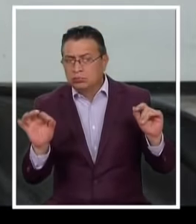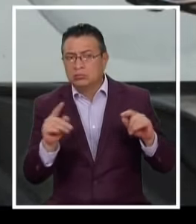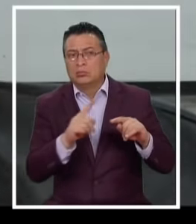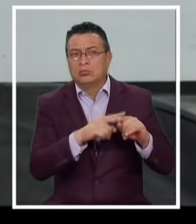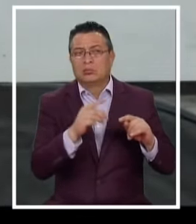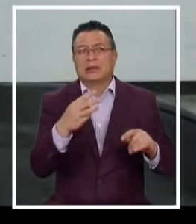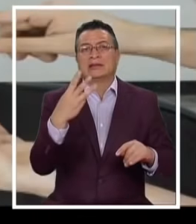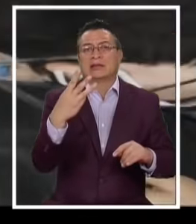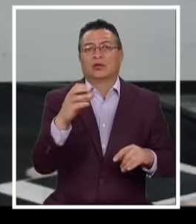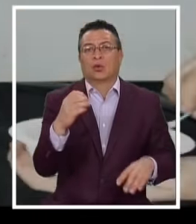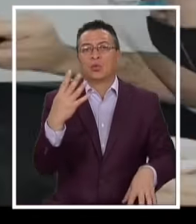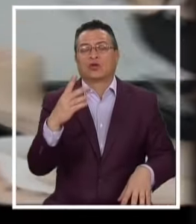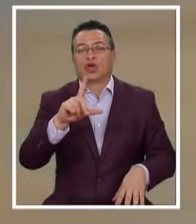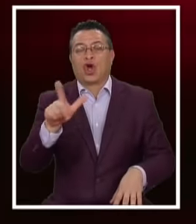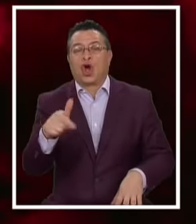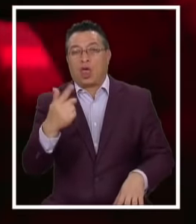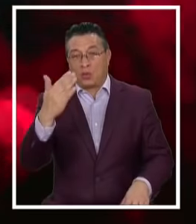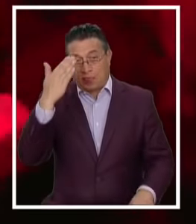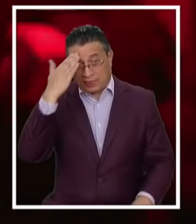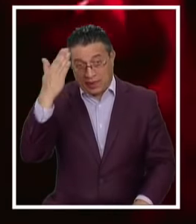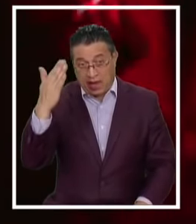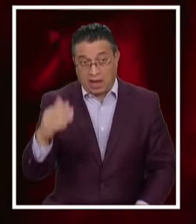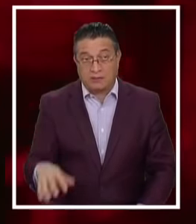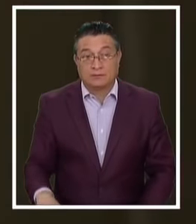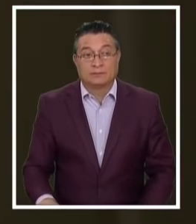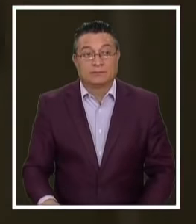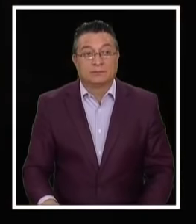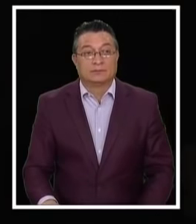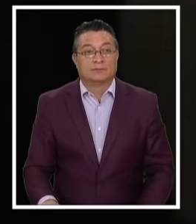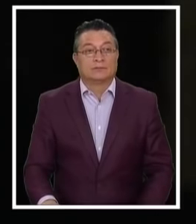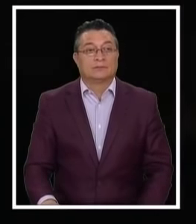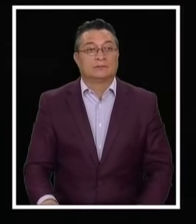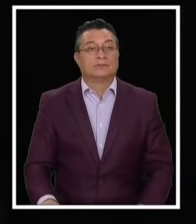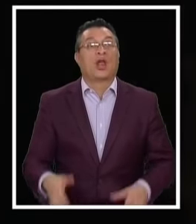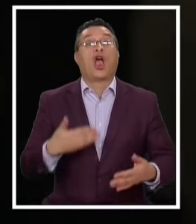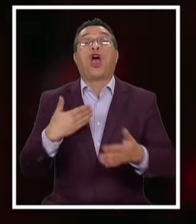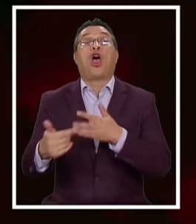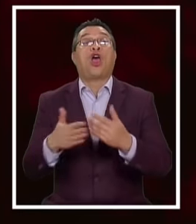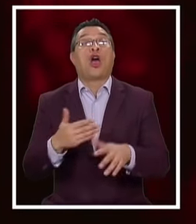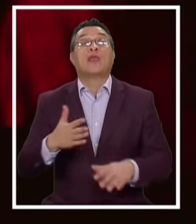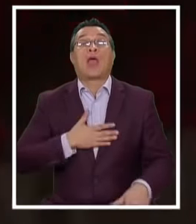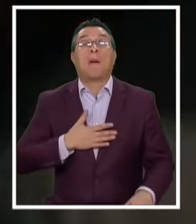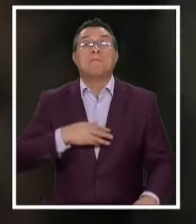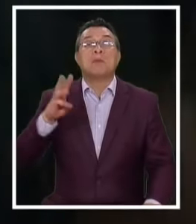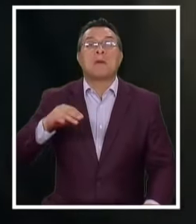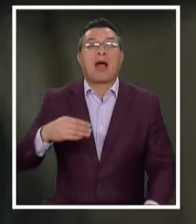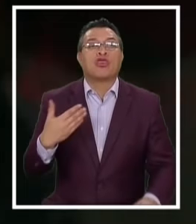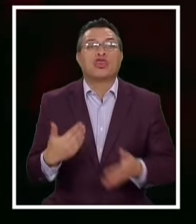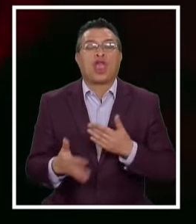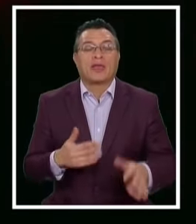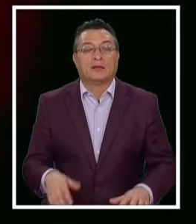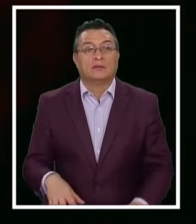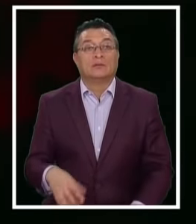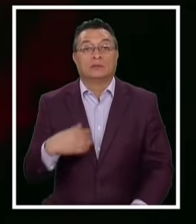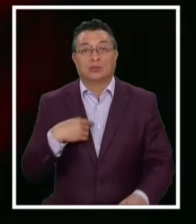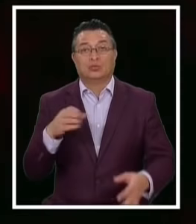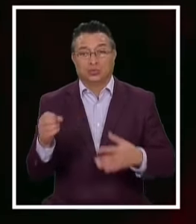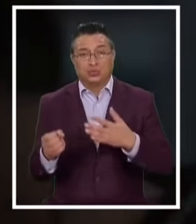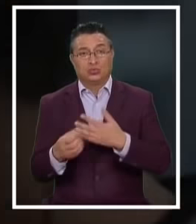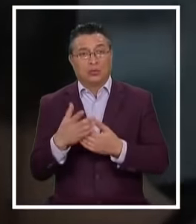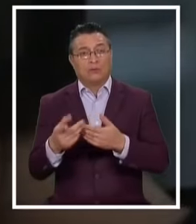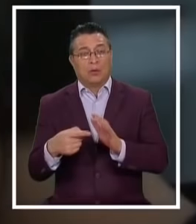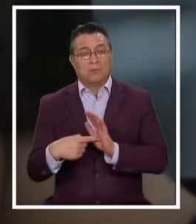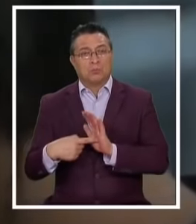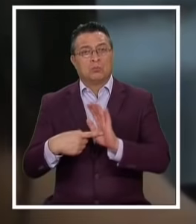Tres, cuatro horas Diario ¿Dónde Está Mi mamá? Los nuevos capítulos Mostrarán